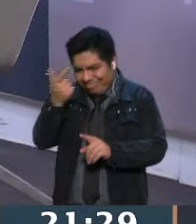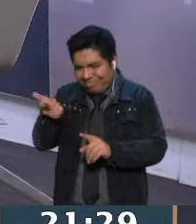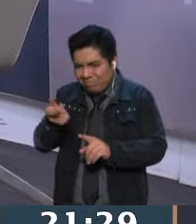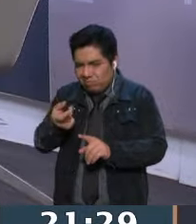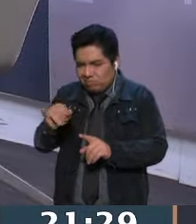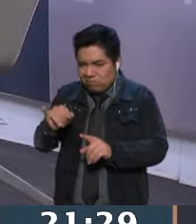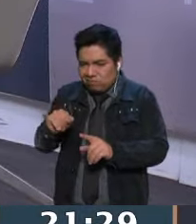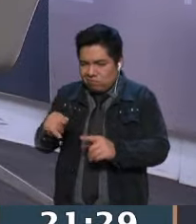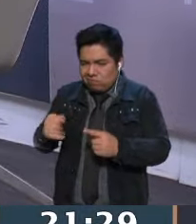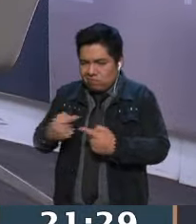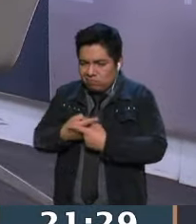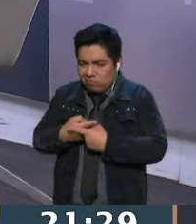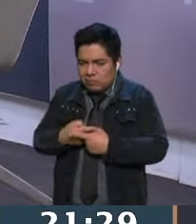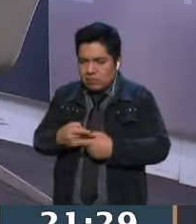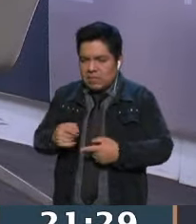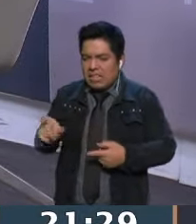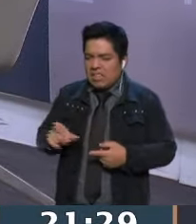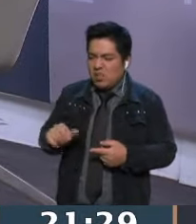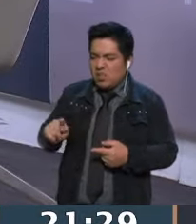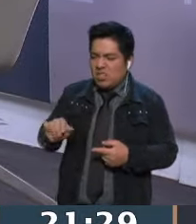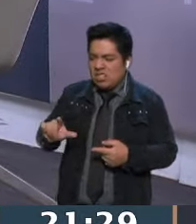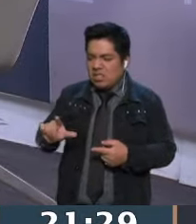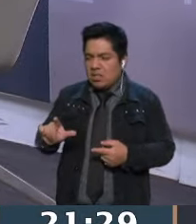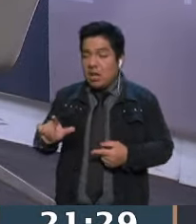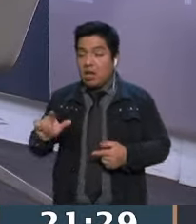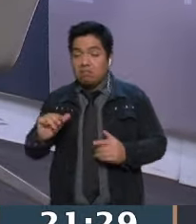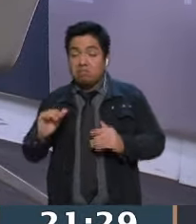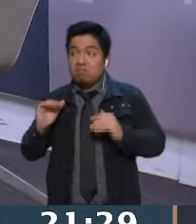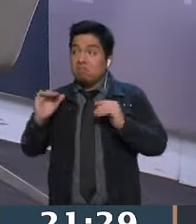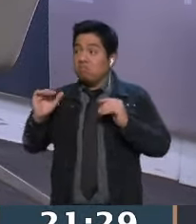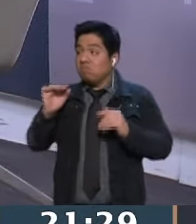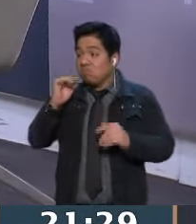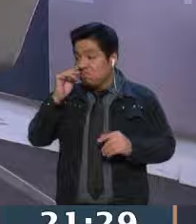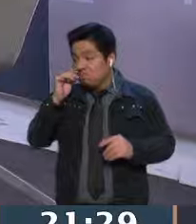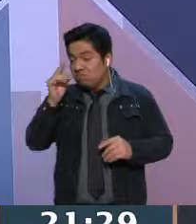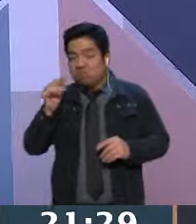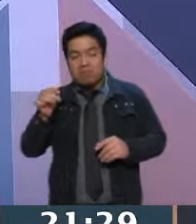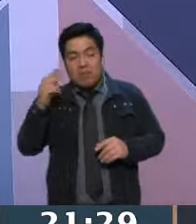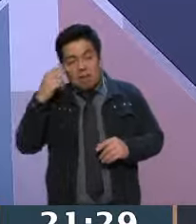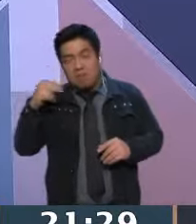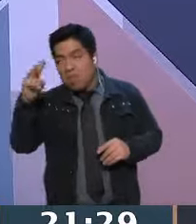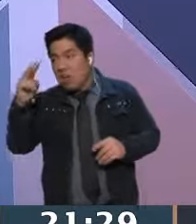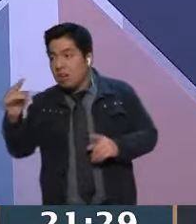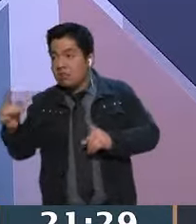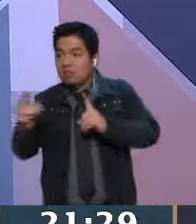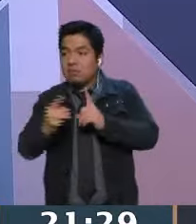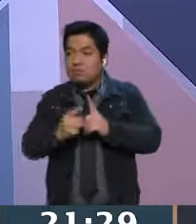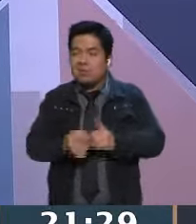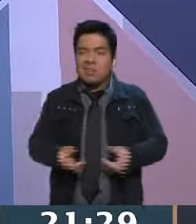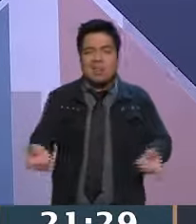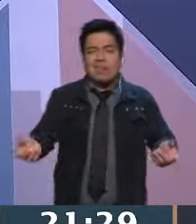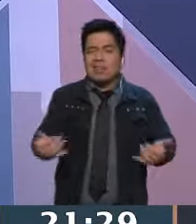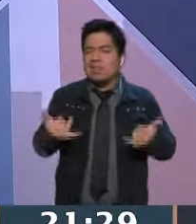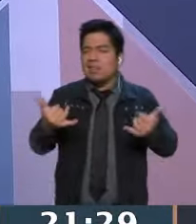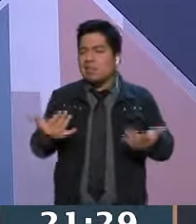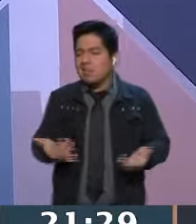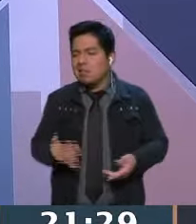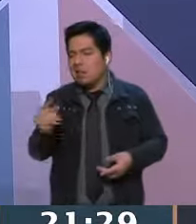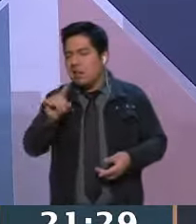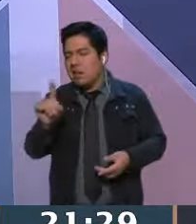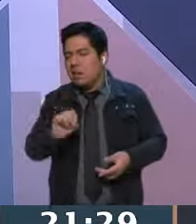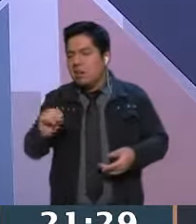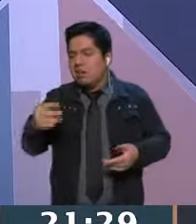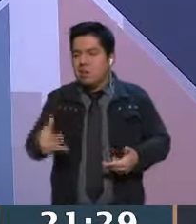No, Xochitl Galvez, tan cosmopolita, que va y viaja y se encuentra con... Pues oye, prendes el Zoom y ya ves a la gente.